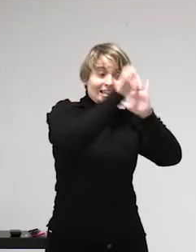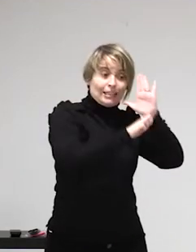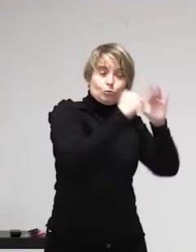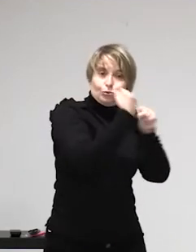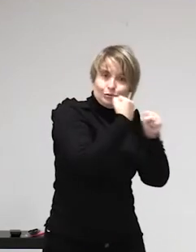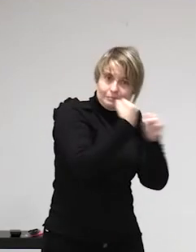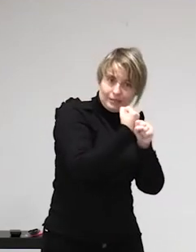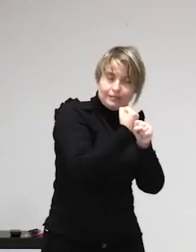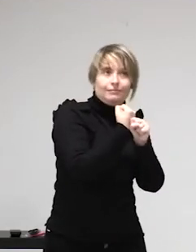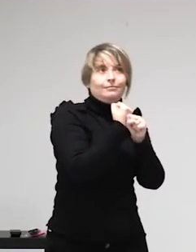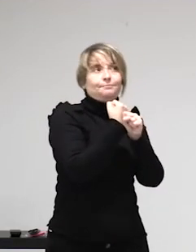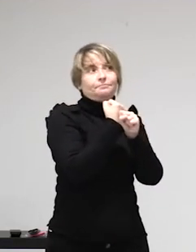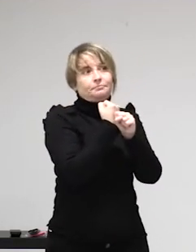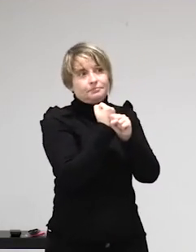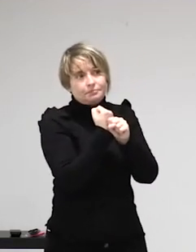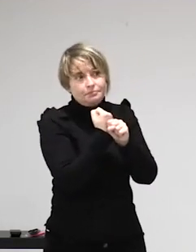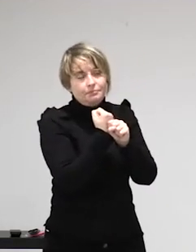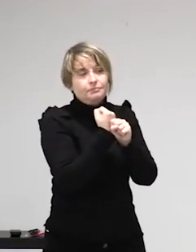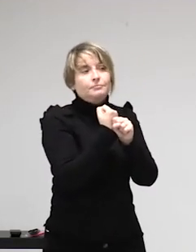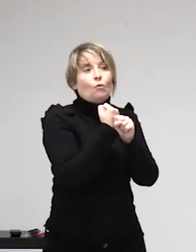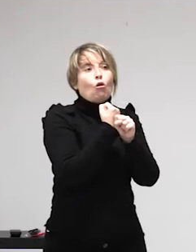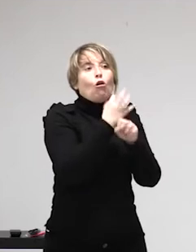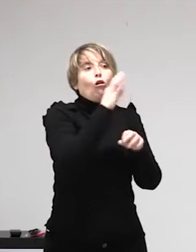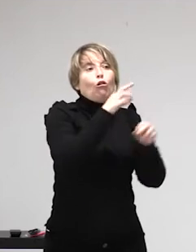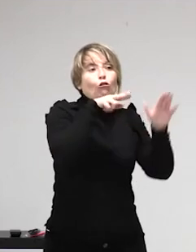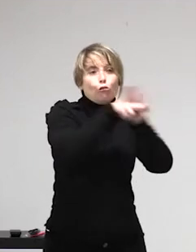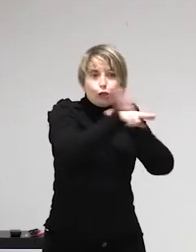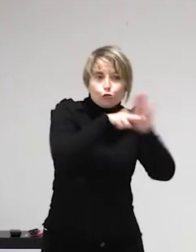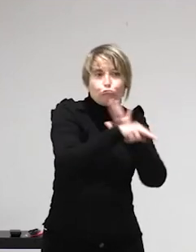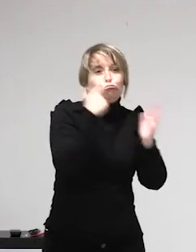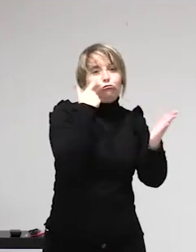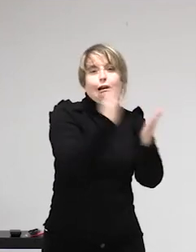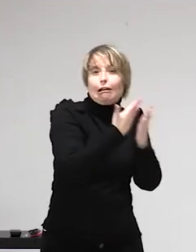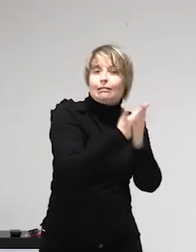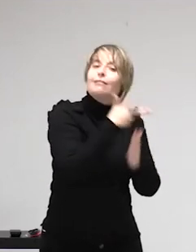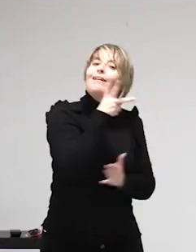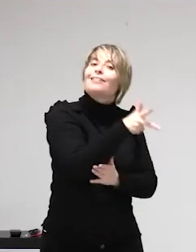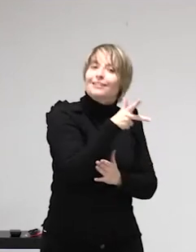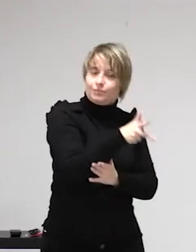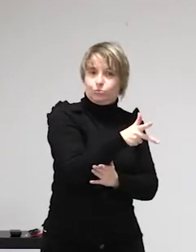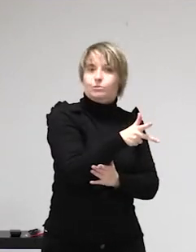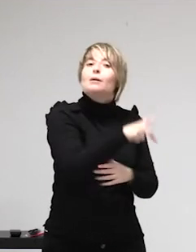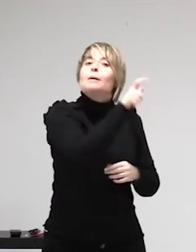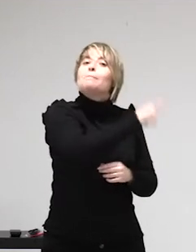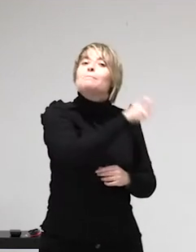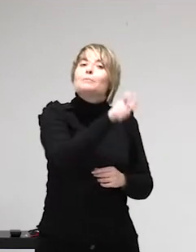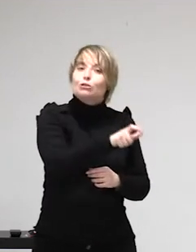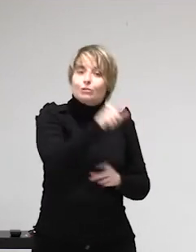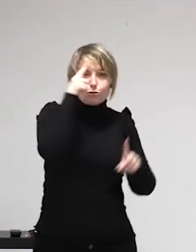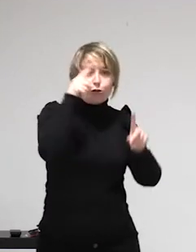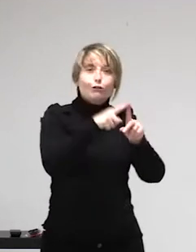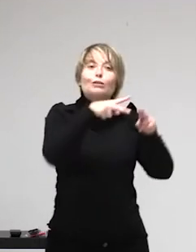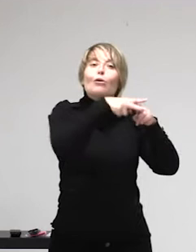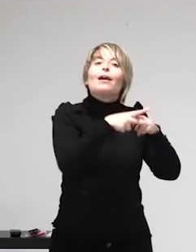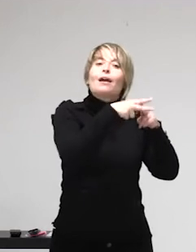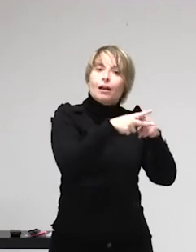modelos de los que nos has hablado y por ir a algo básico que precisamente está en la raíz de estos modelos o del